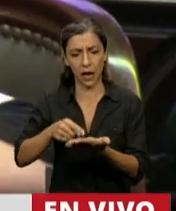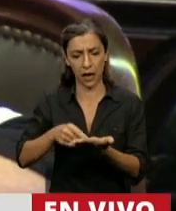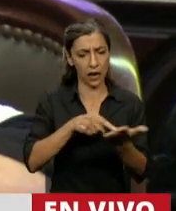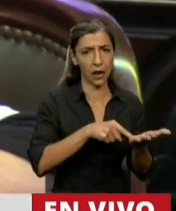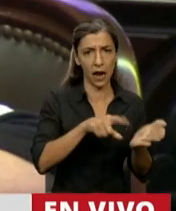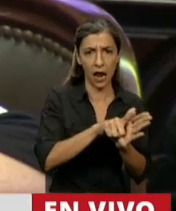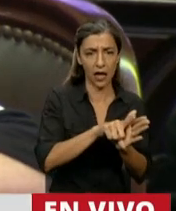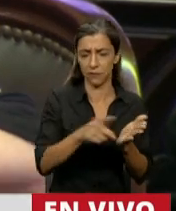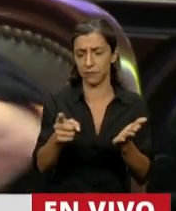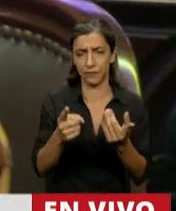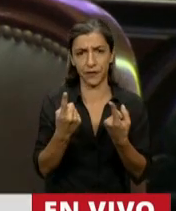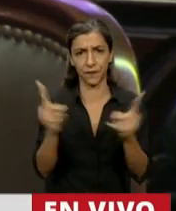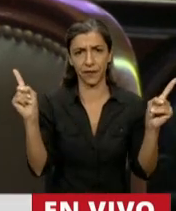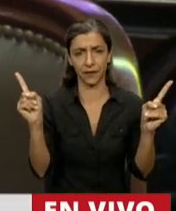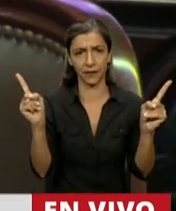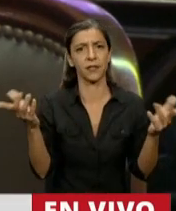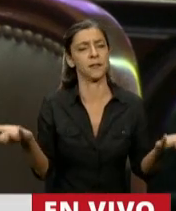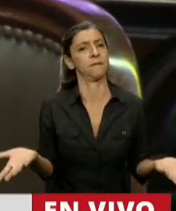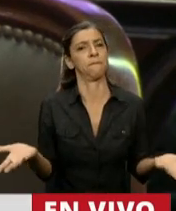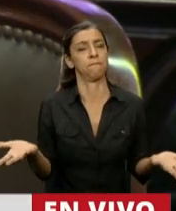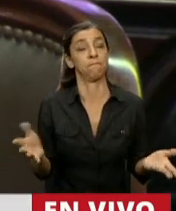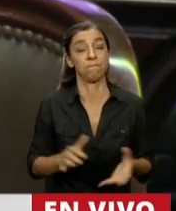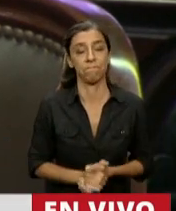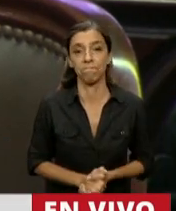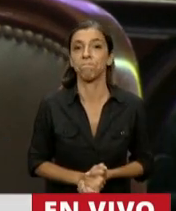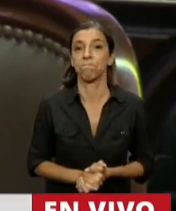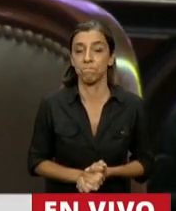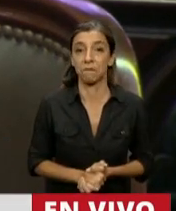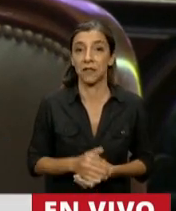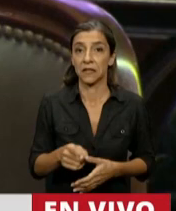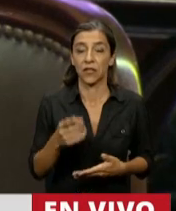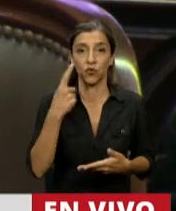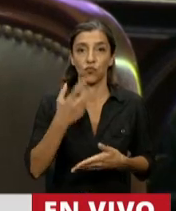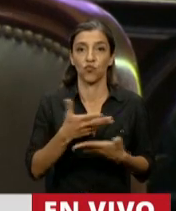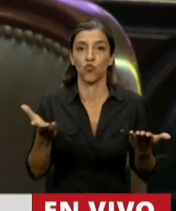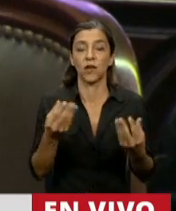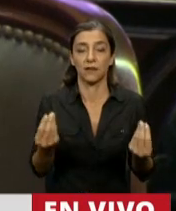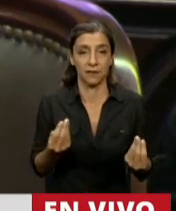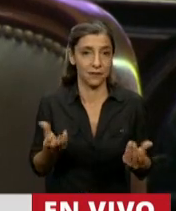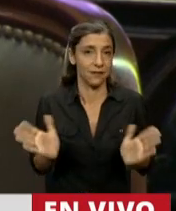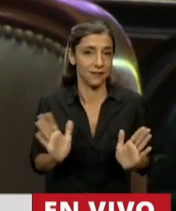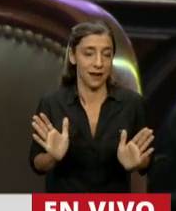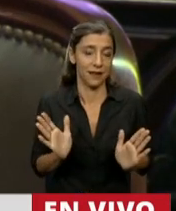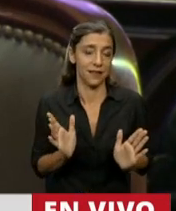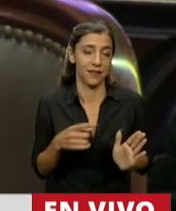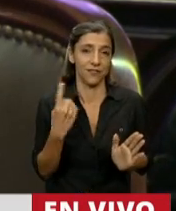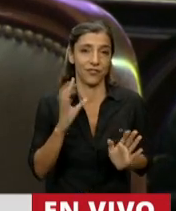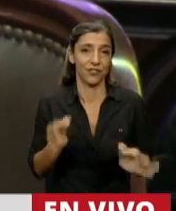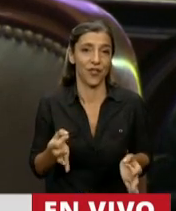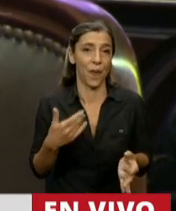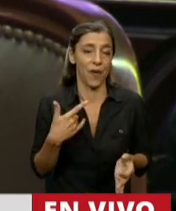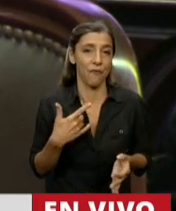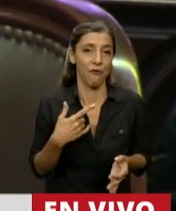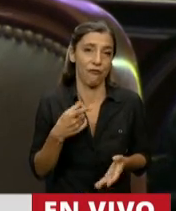recinto. Y eso muestra que en realidad detrás de todo esto hay una